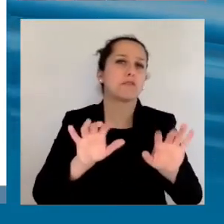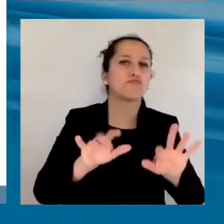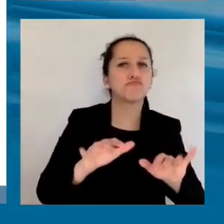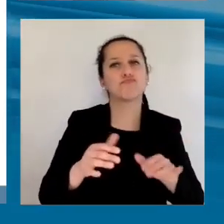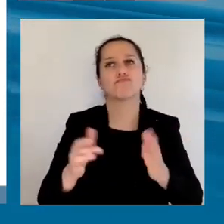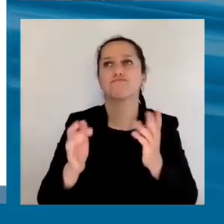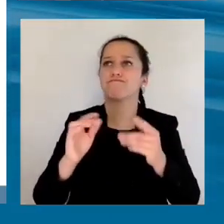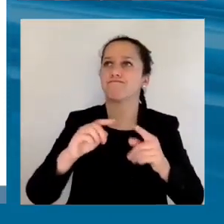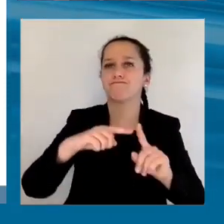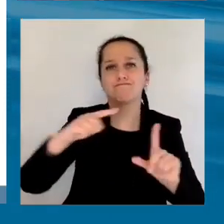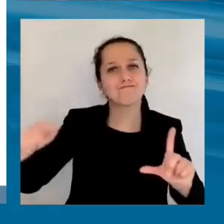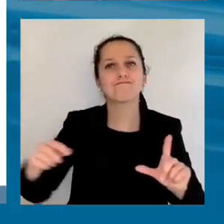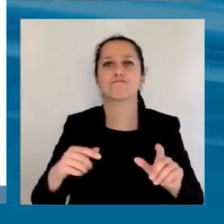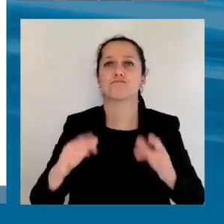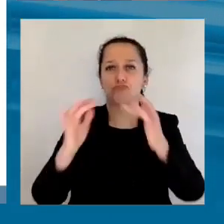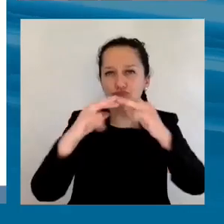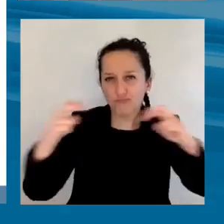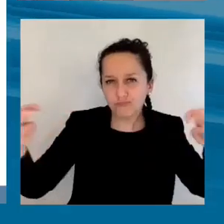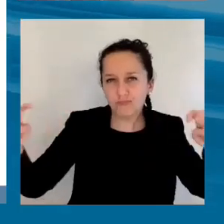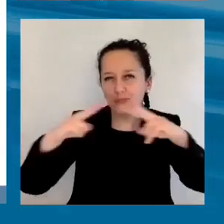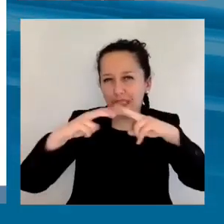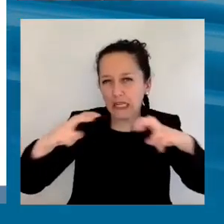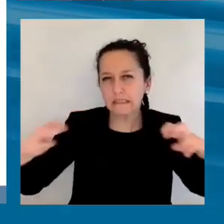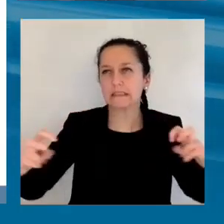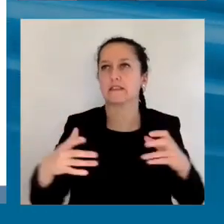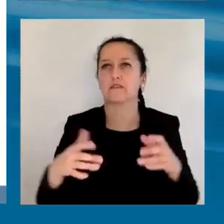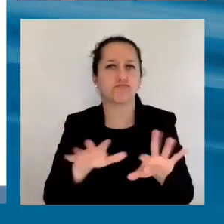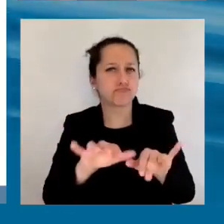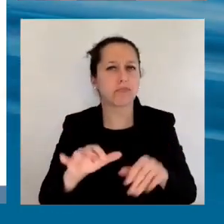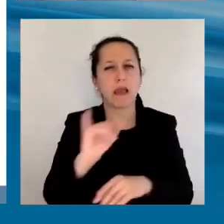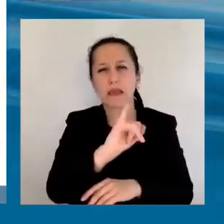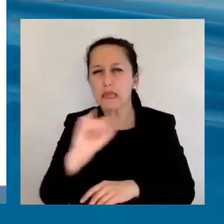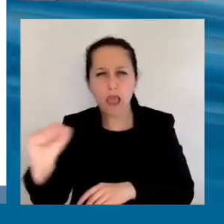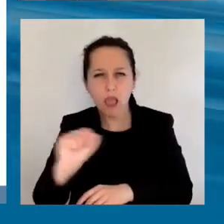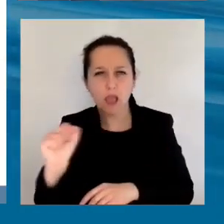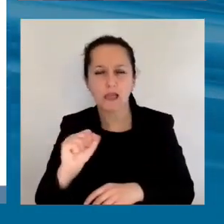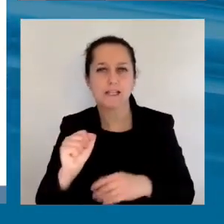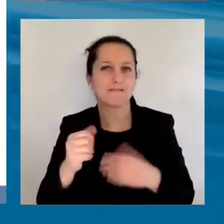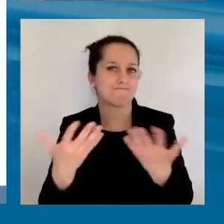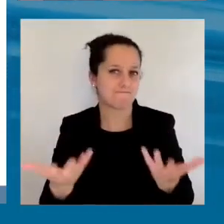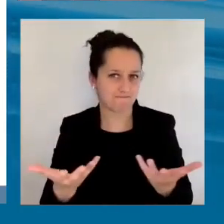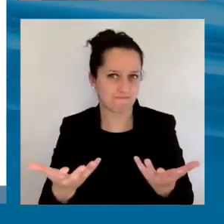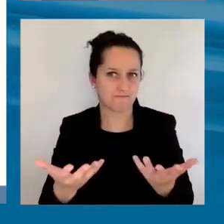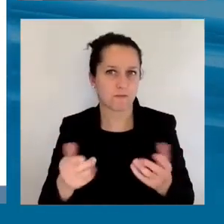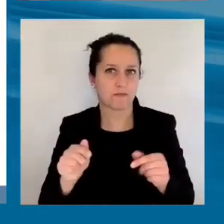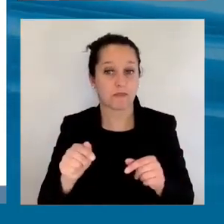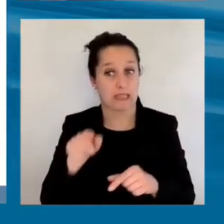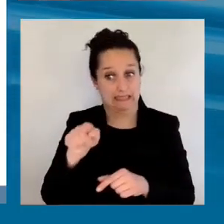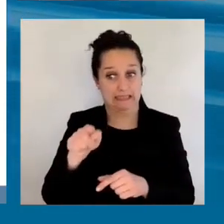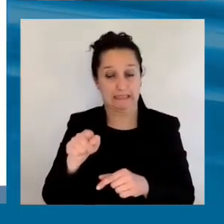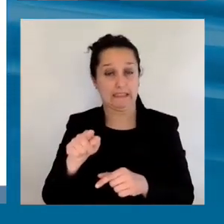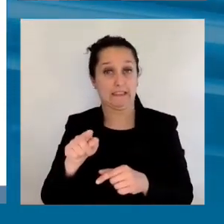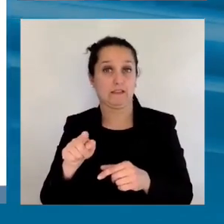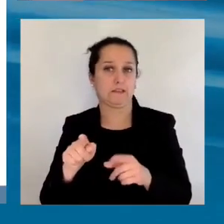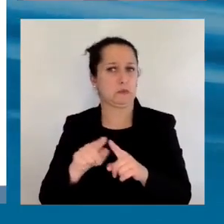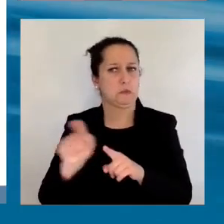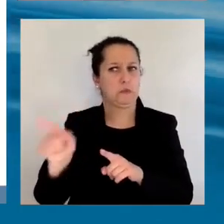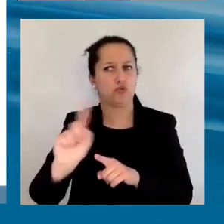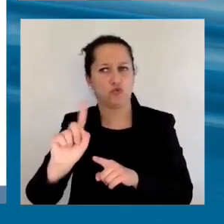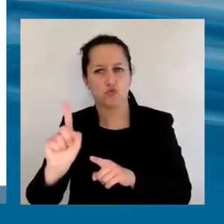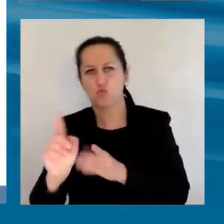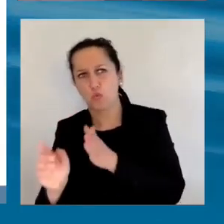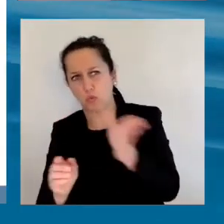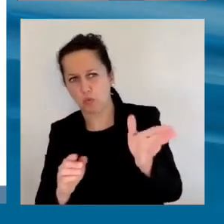redes eléctricas, en materia de sistemas digitales, de inteligencia artificial, para decir, no, no, con ese país, con esa compañía, no, vaya por aquí,